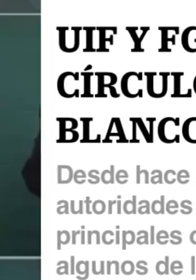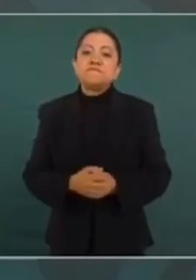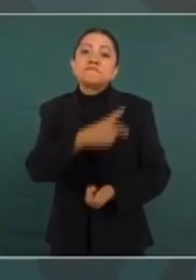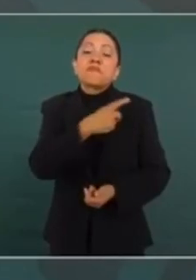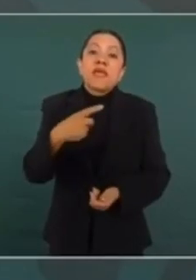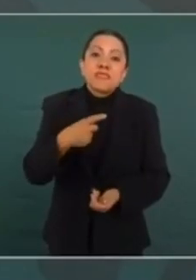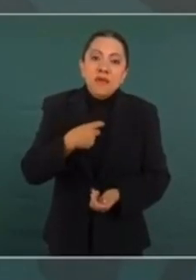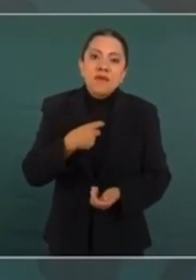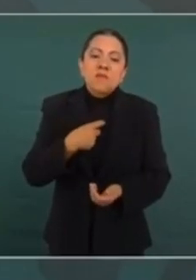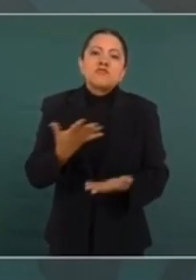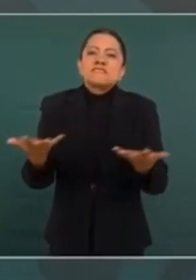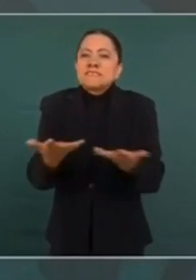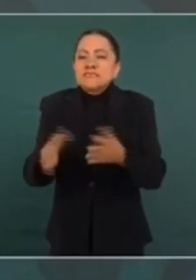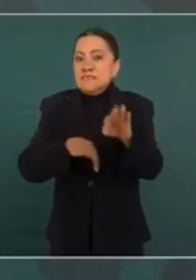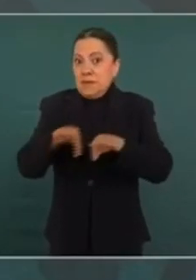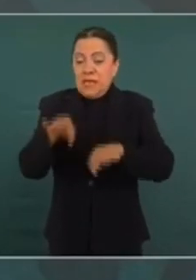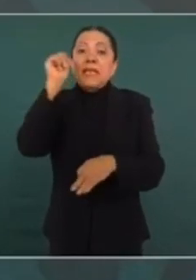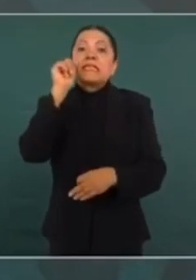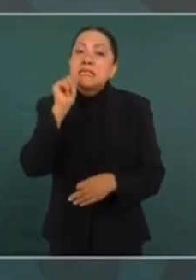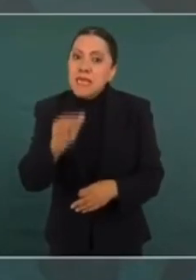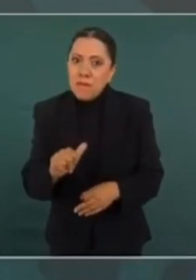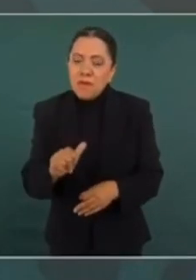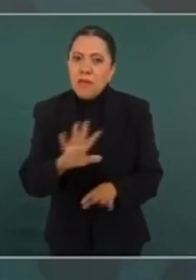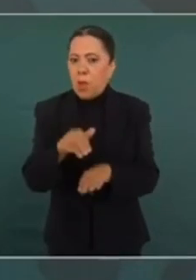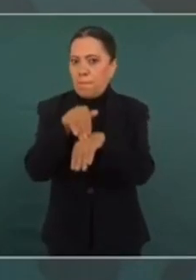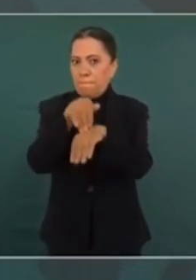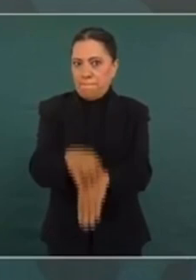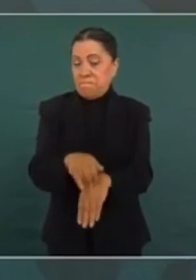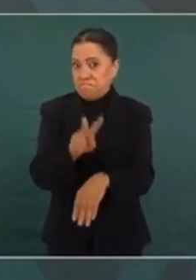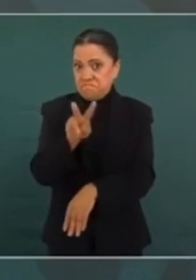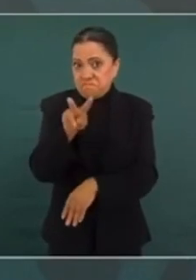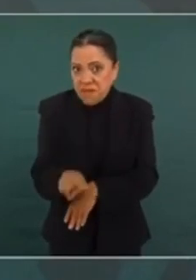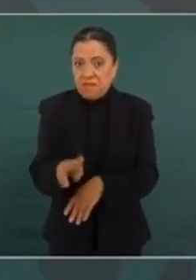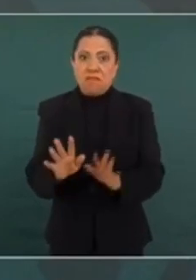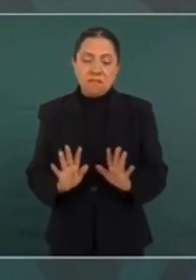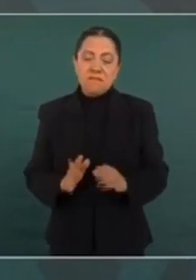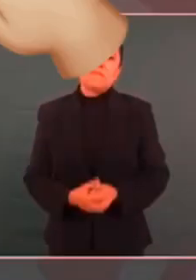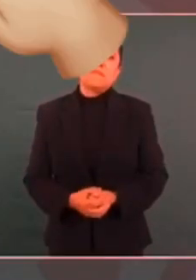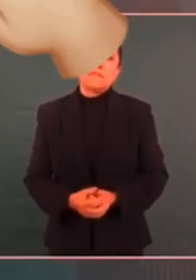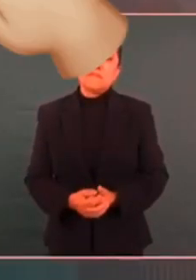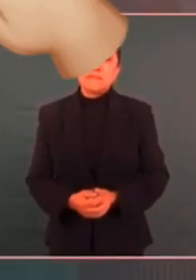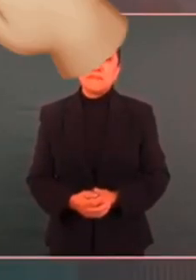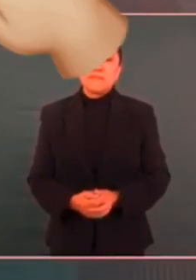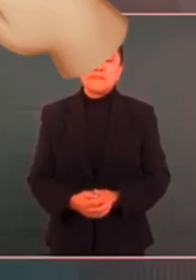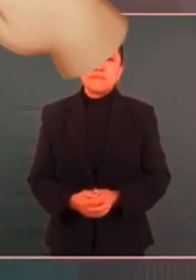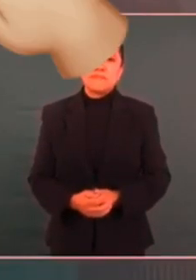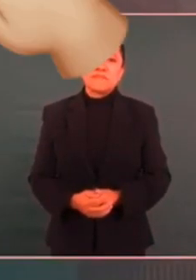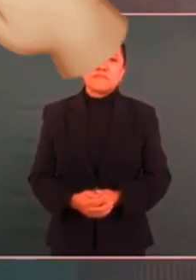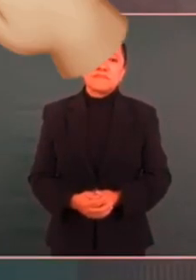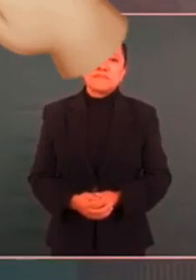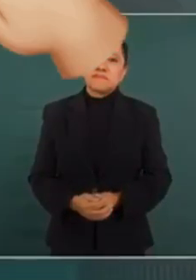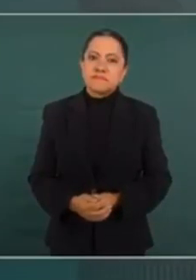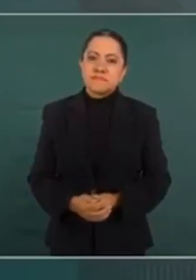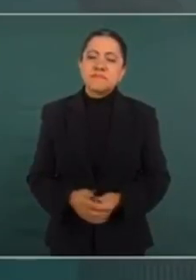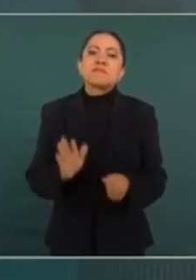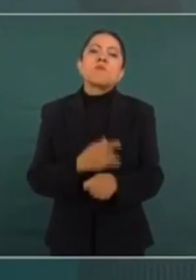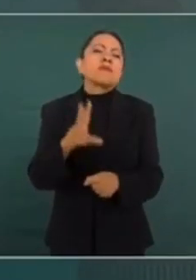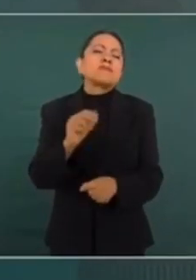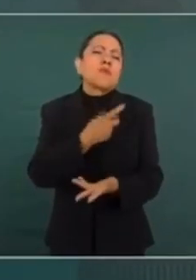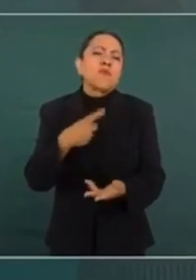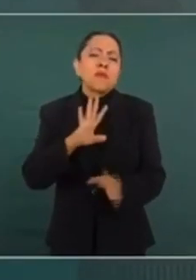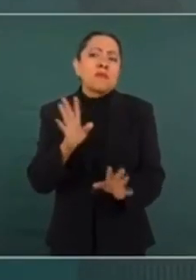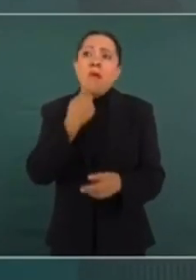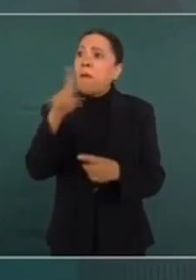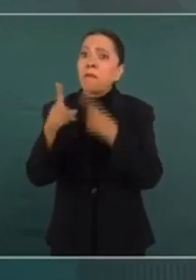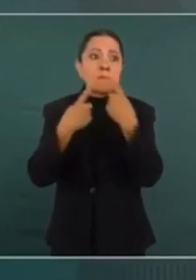aclar siempre con apego a la verdad, porque no es acusar por acusar,